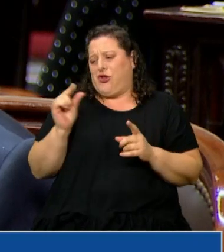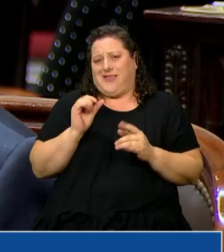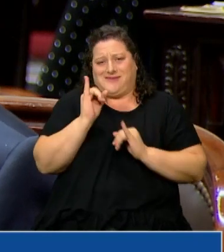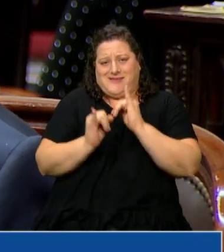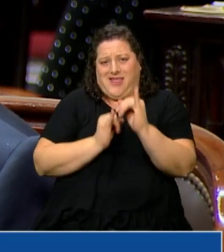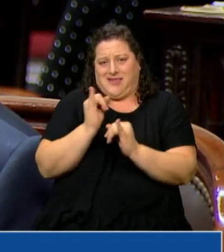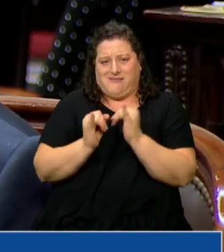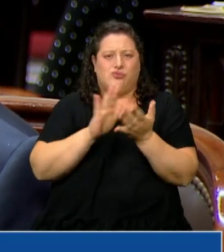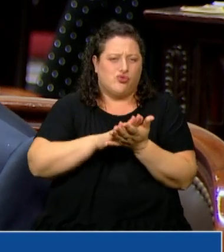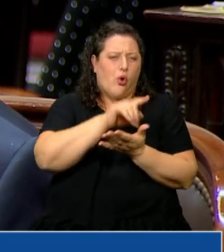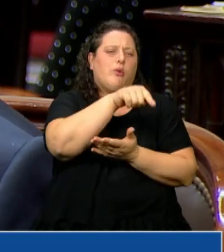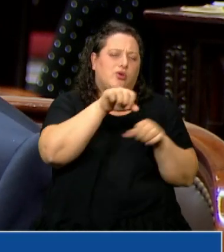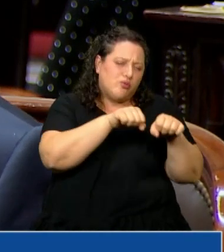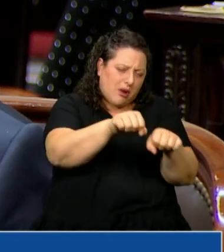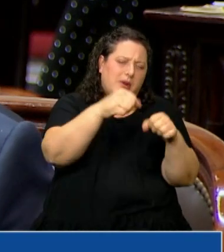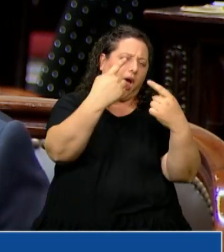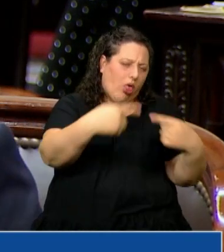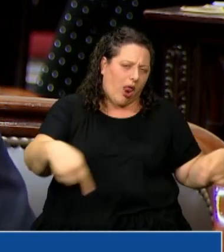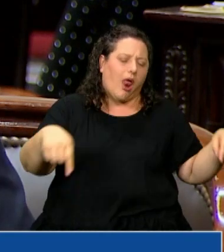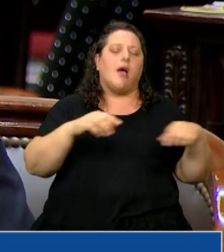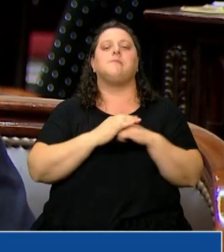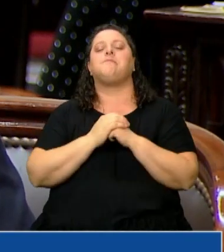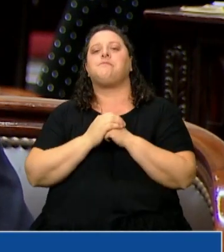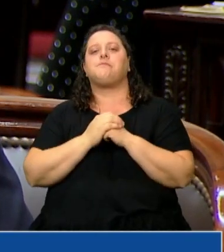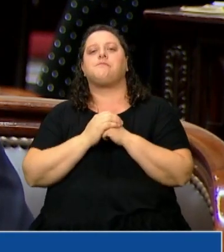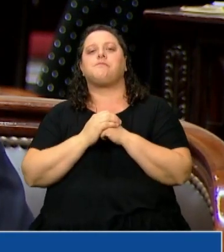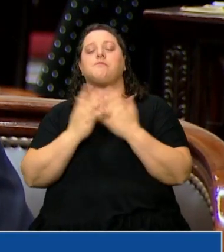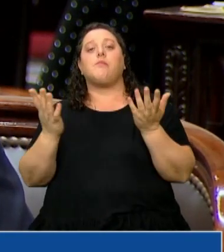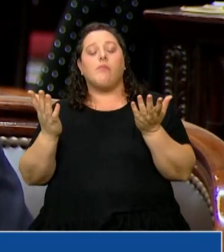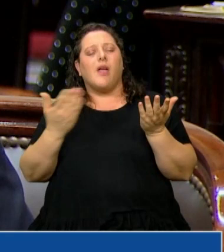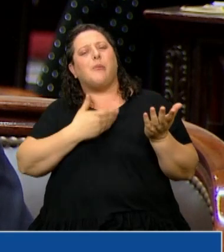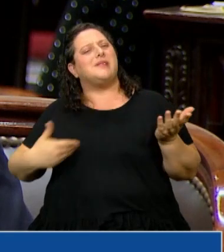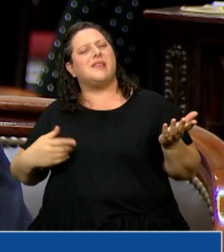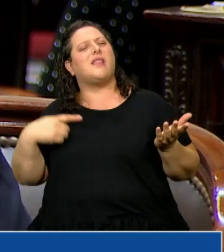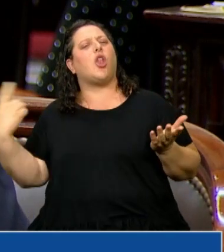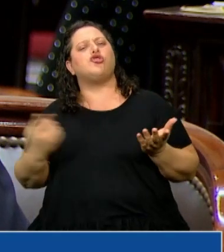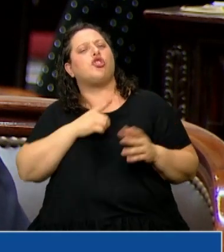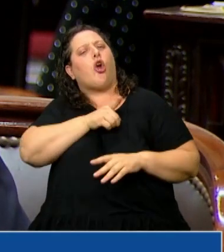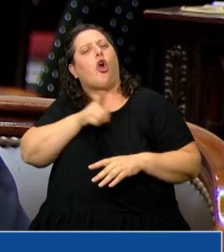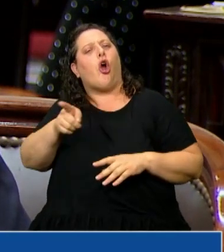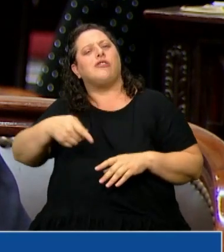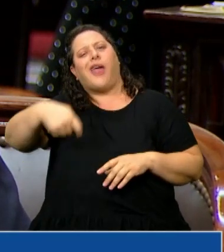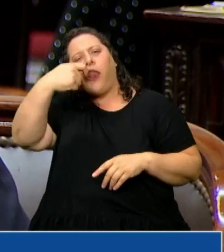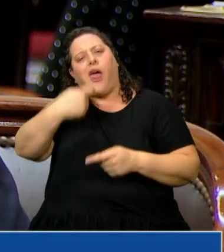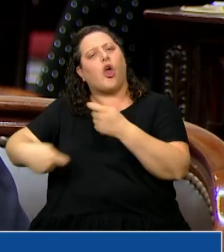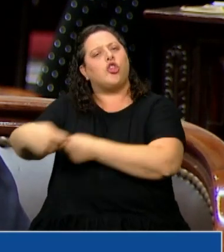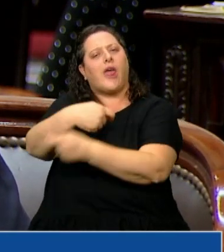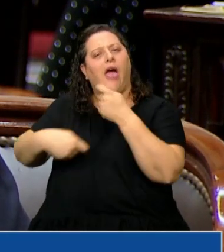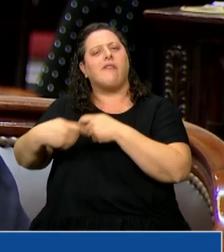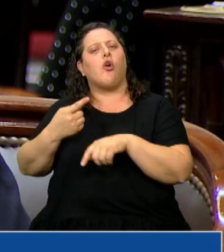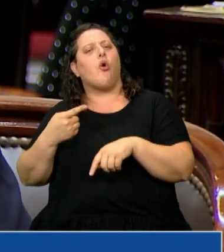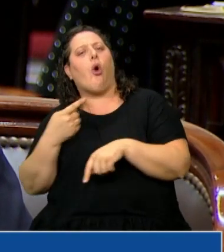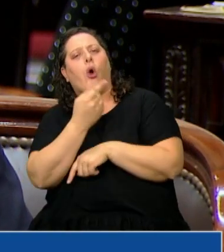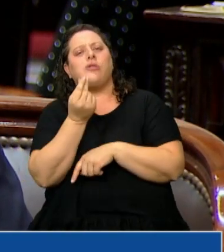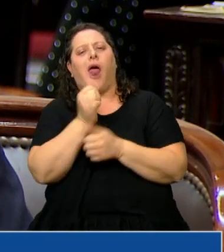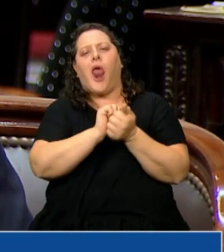Presidenta, no podemos atacar al narcotráfico, no podemos atacar al lavado de dinero,